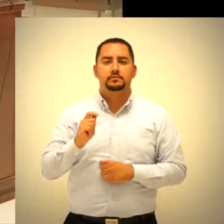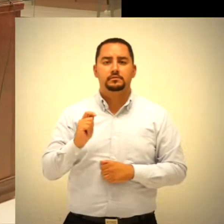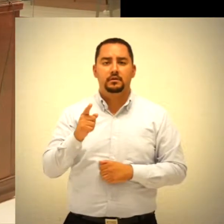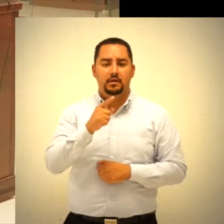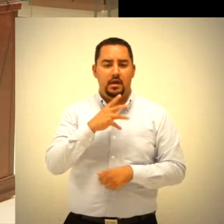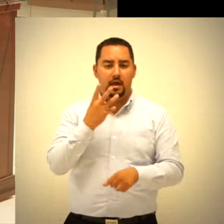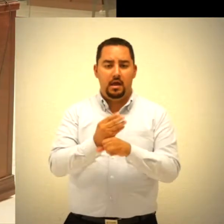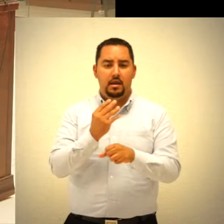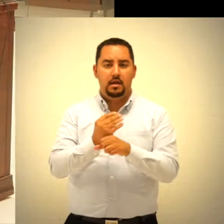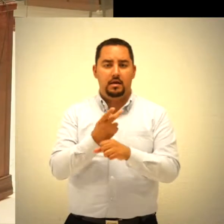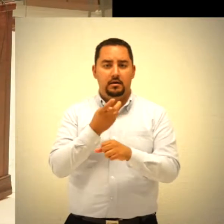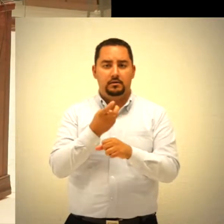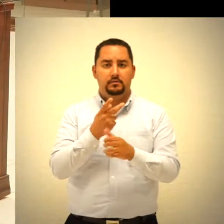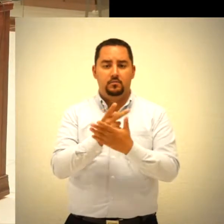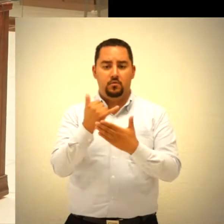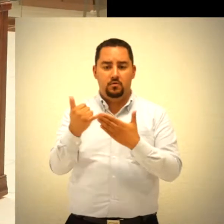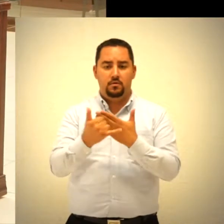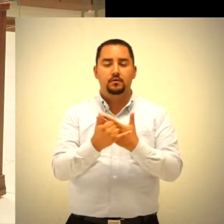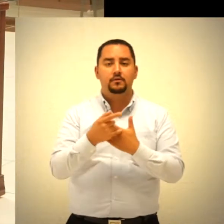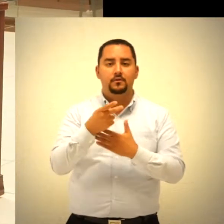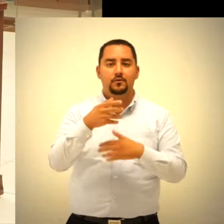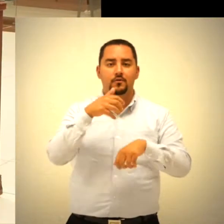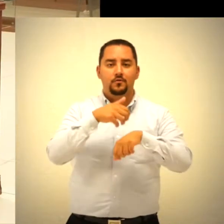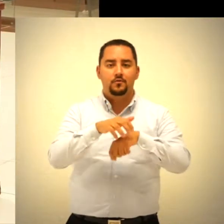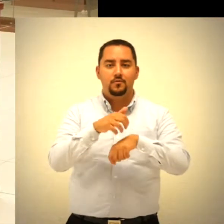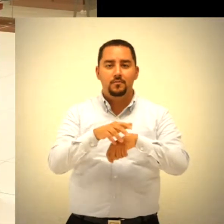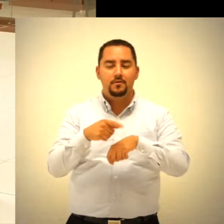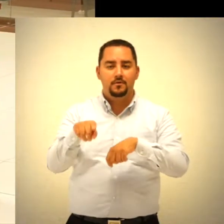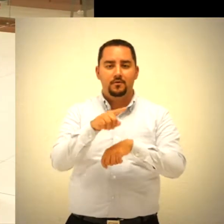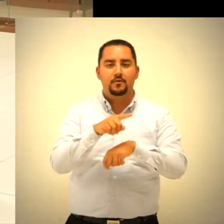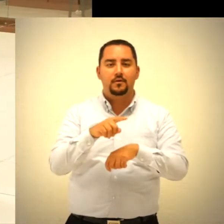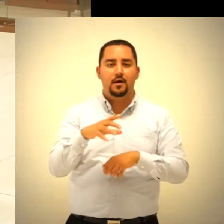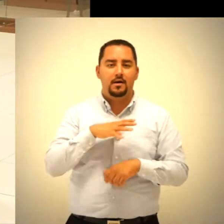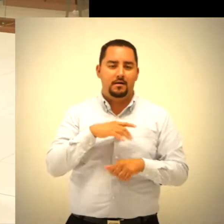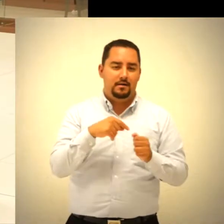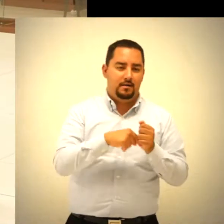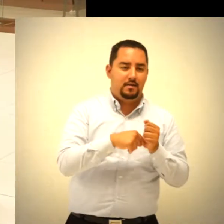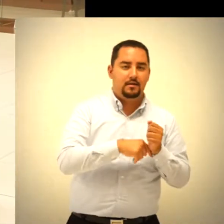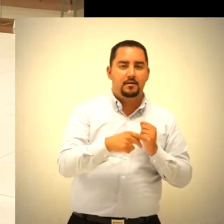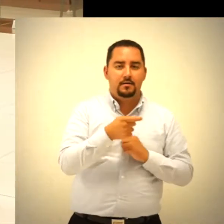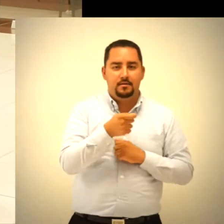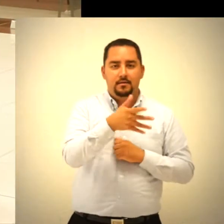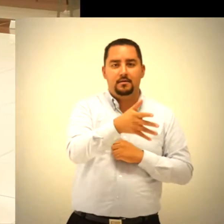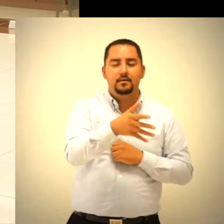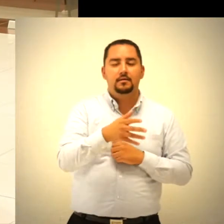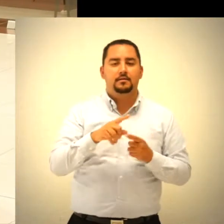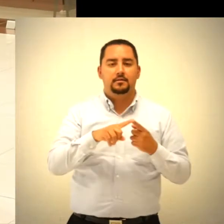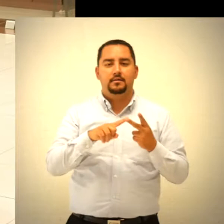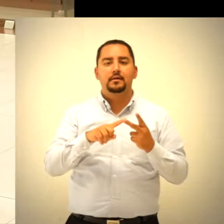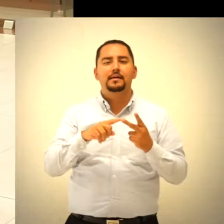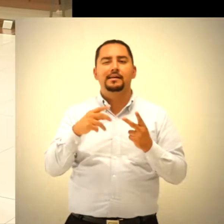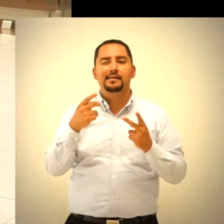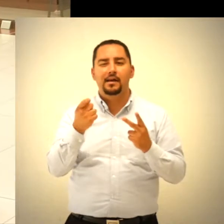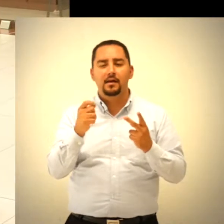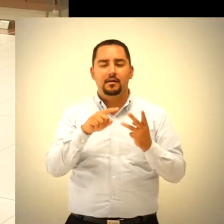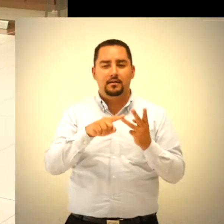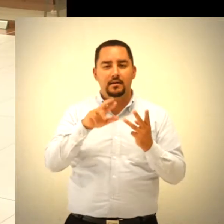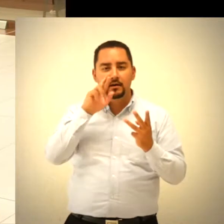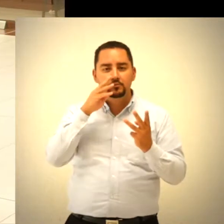proyecto de resolución correspondiente al procedimiento especial sancionador con la clara identificación, nombre del actor y la responsable